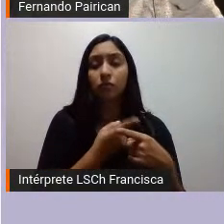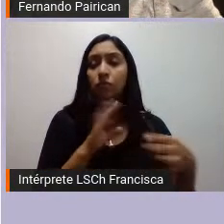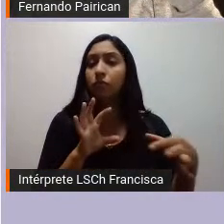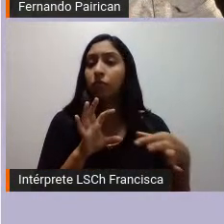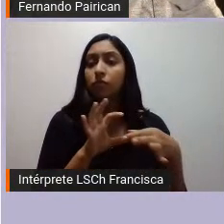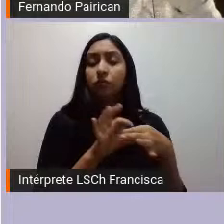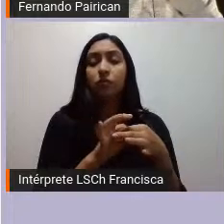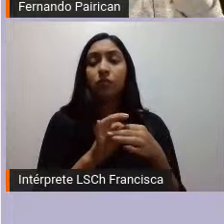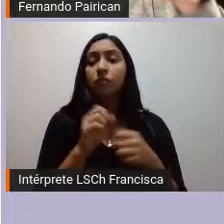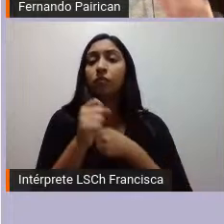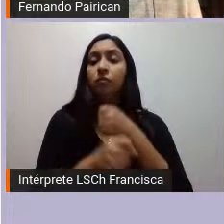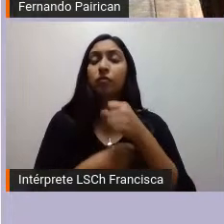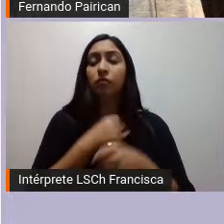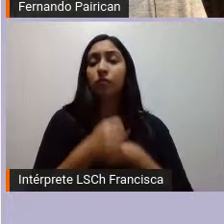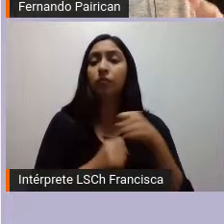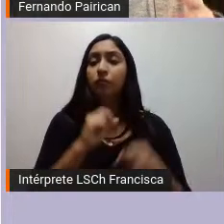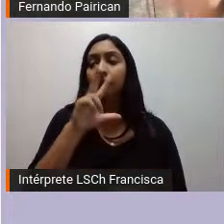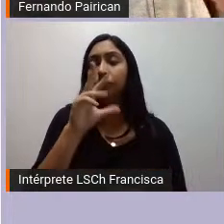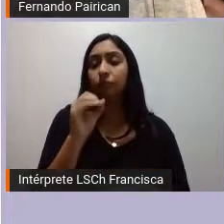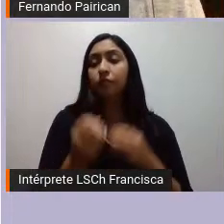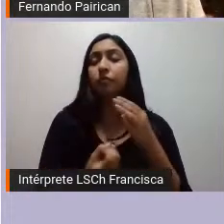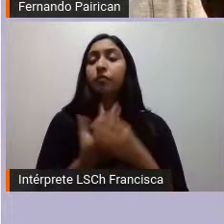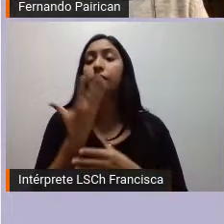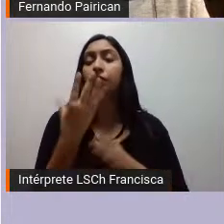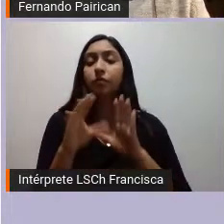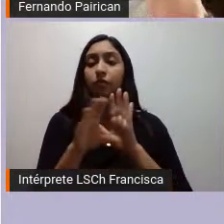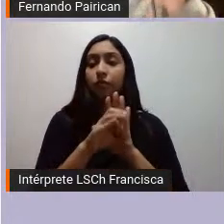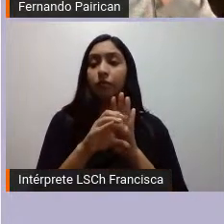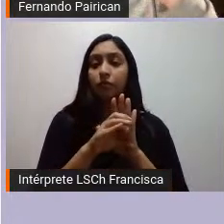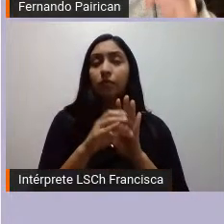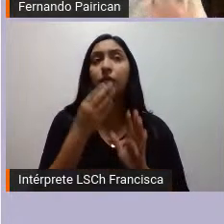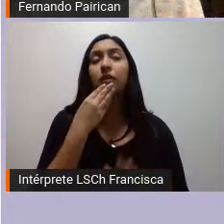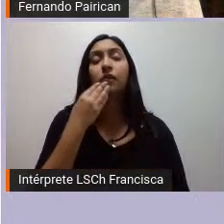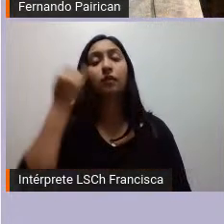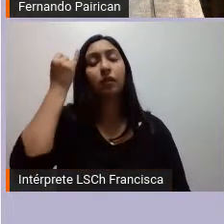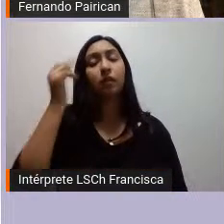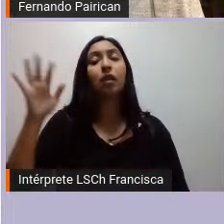o con la idea de los nuevos constitucionalismos y también imaginar un estado